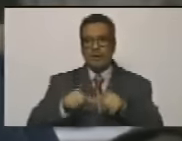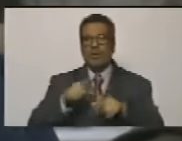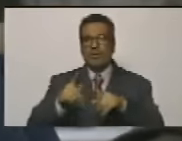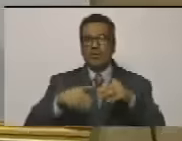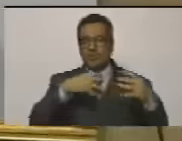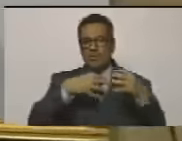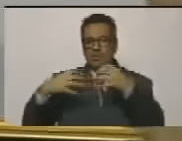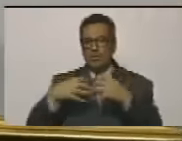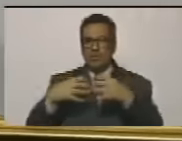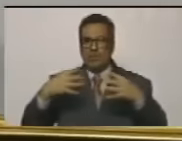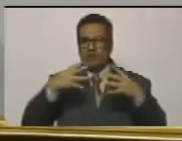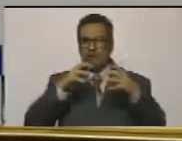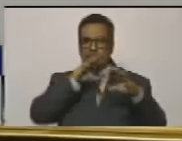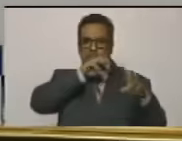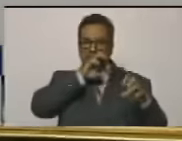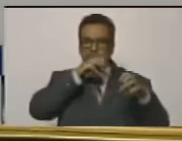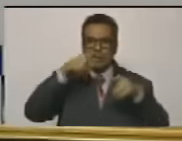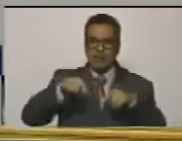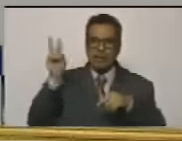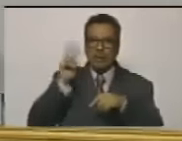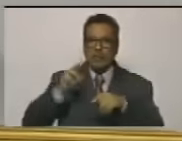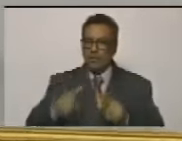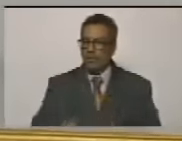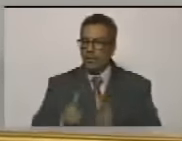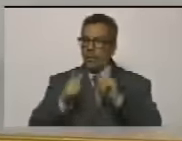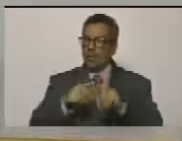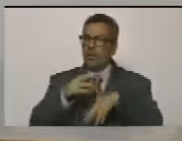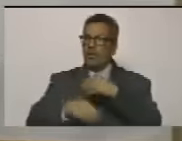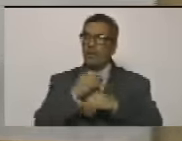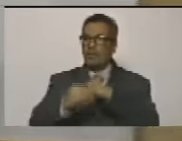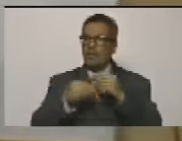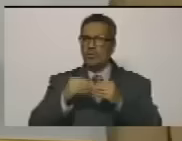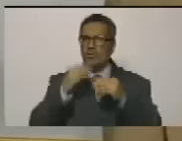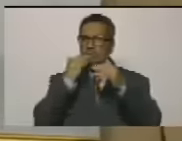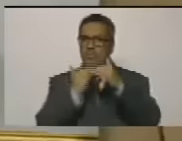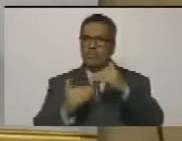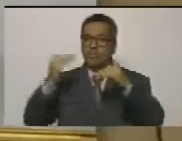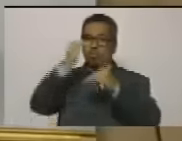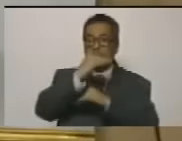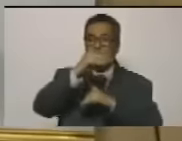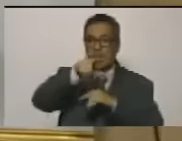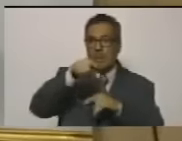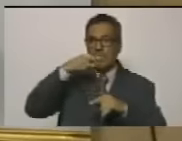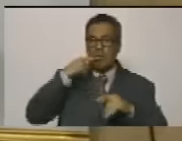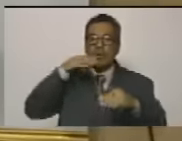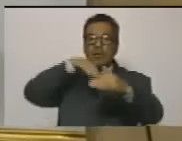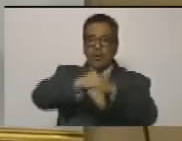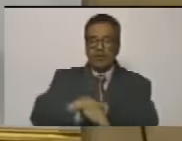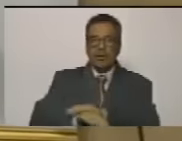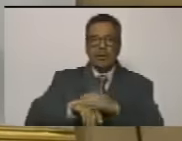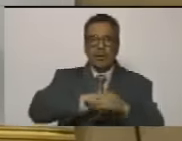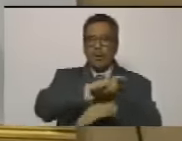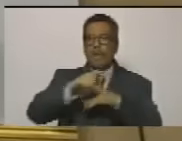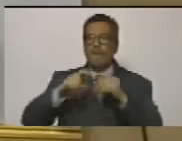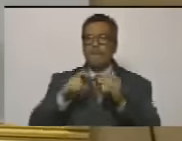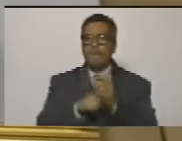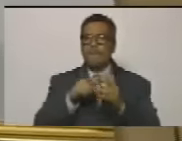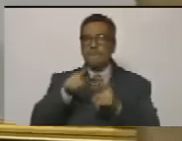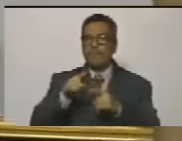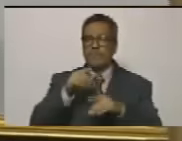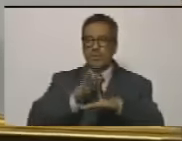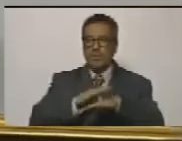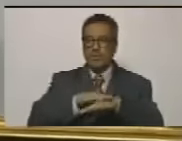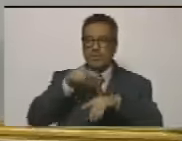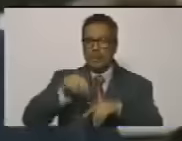una pelea de perros en Venezuela que le permita establecer una cabeza de playa para poder intervenir directamente en los